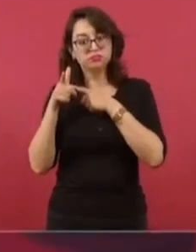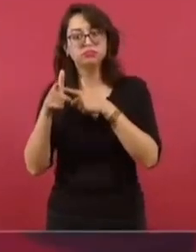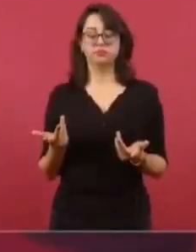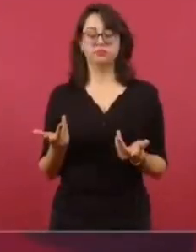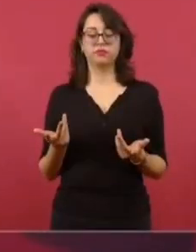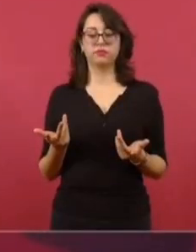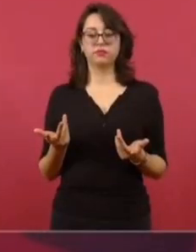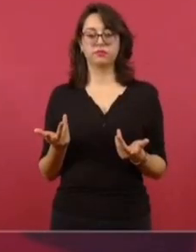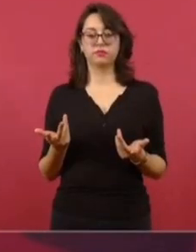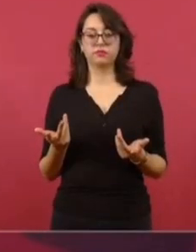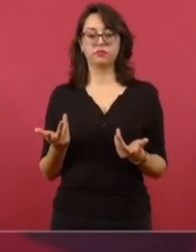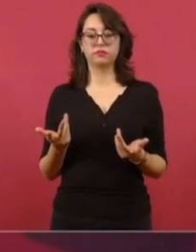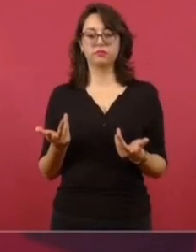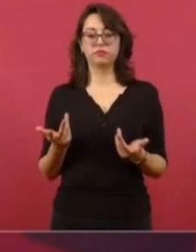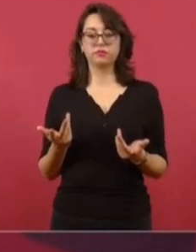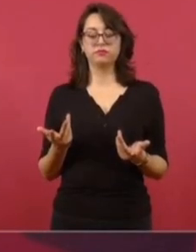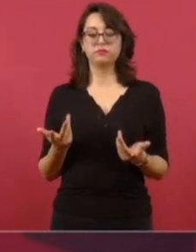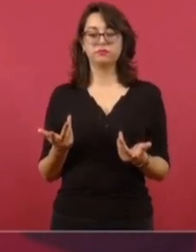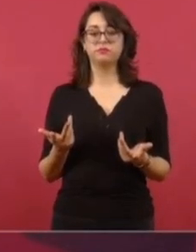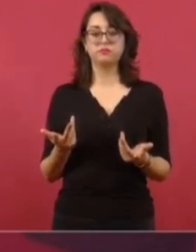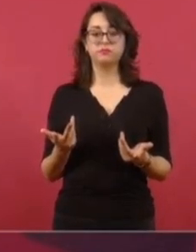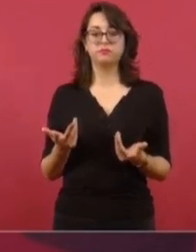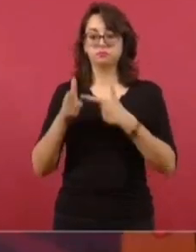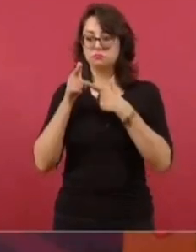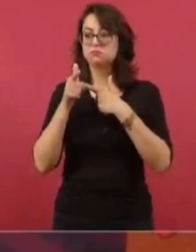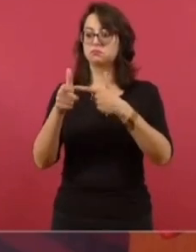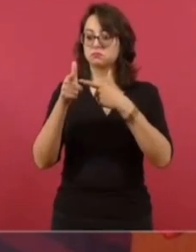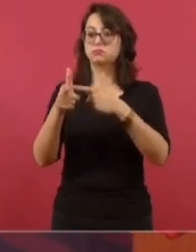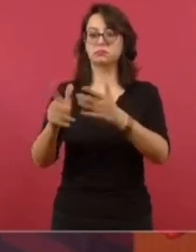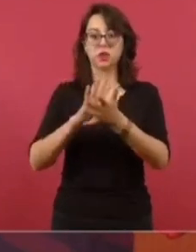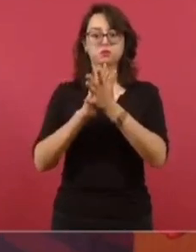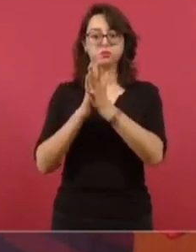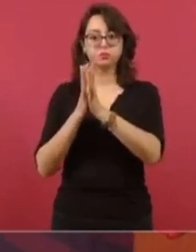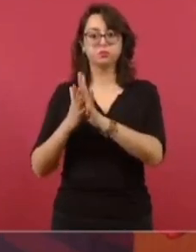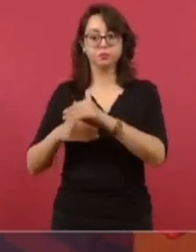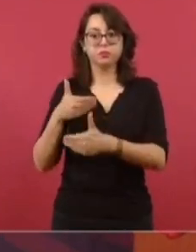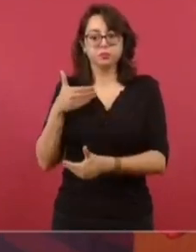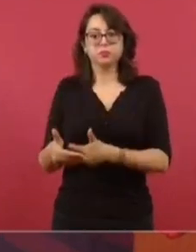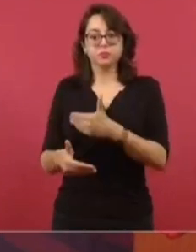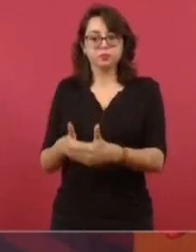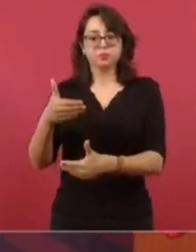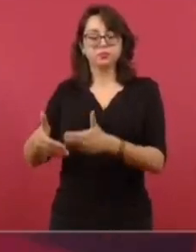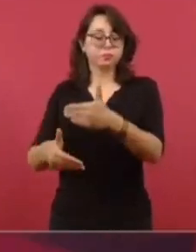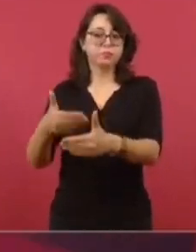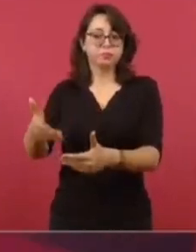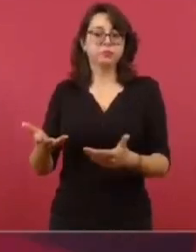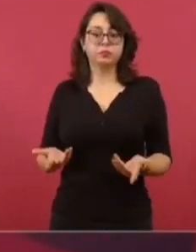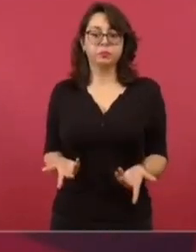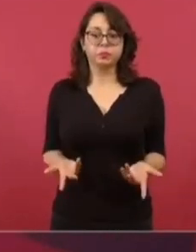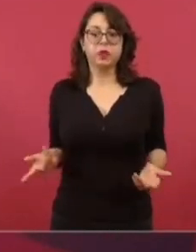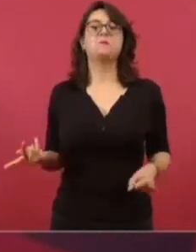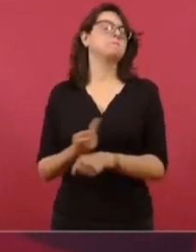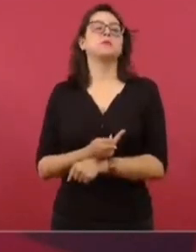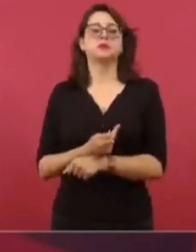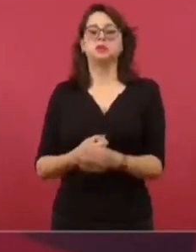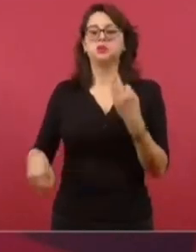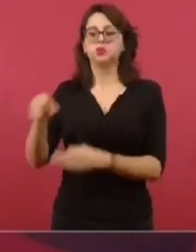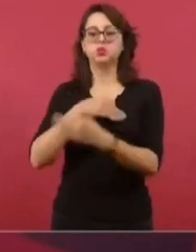Si hay continuidad con cambio. Como van a quedar bien